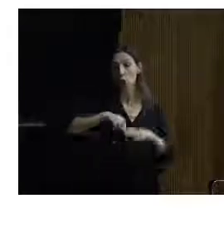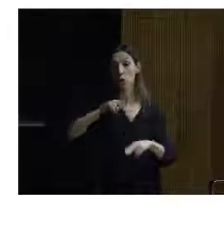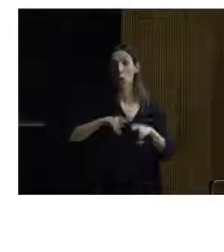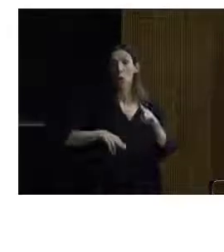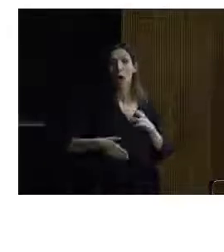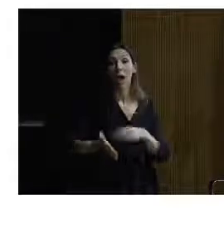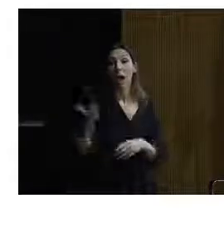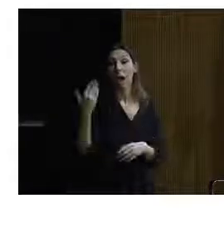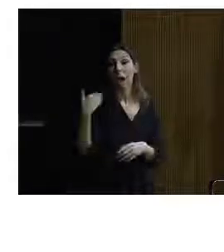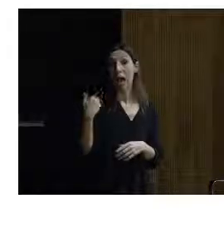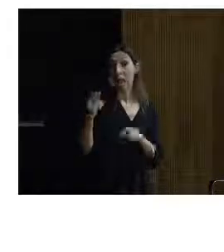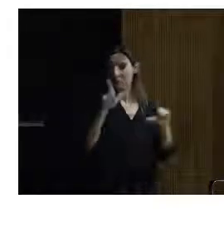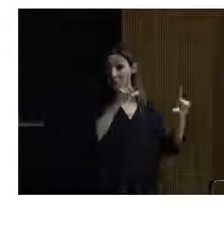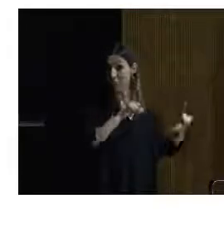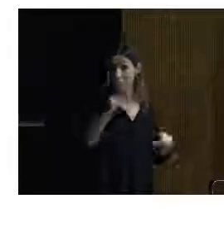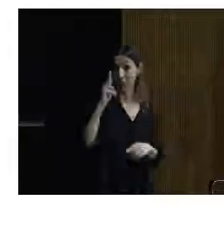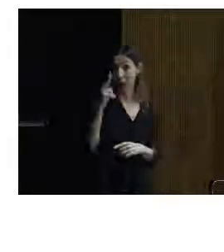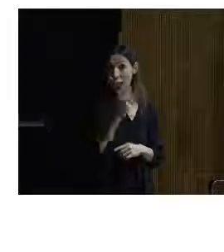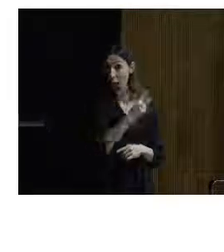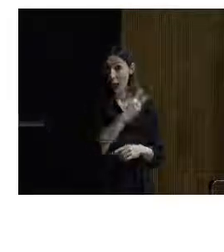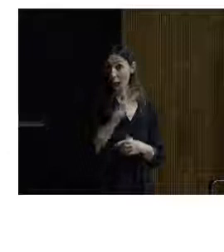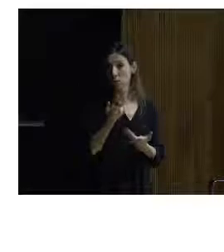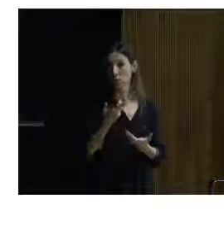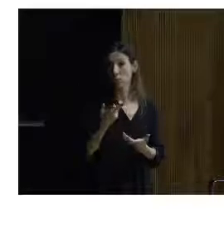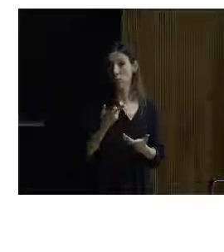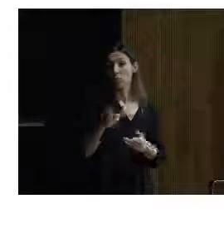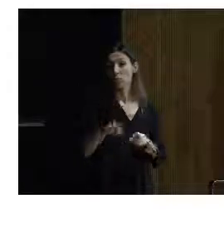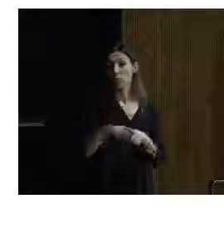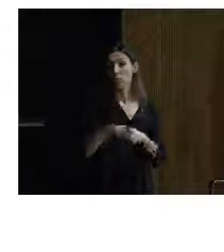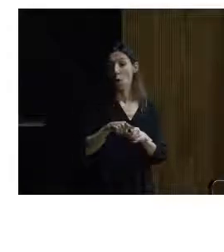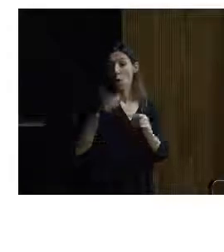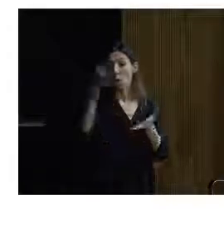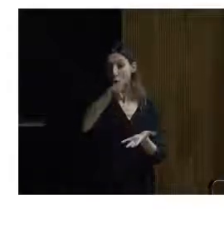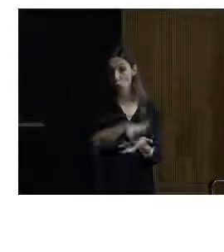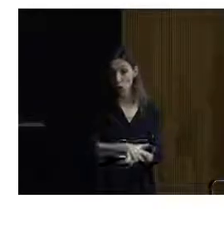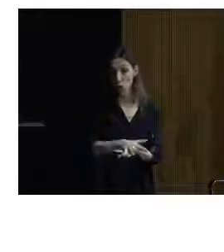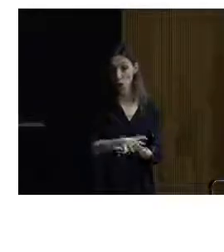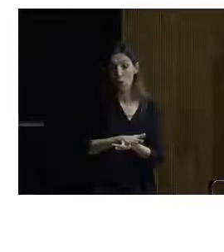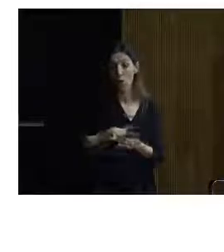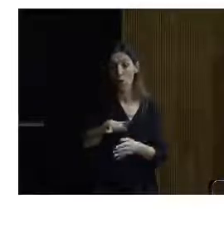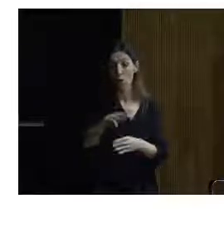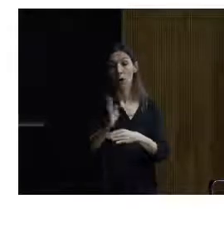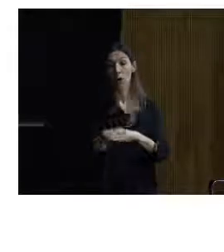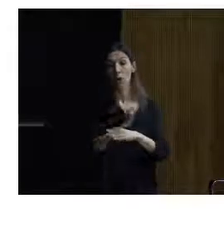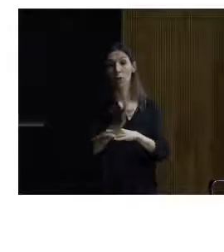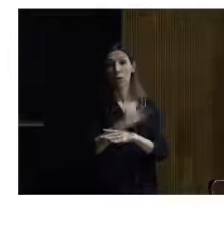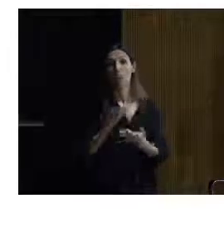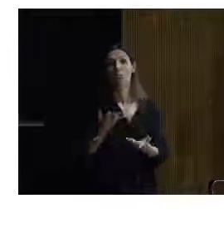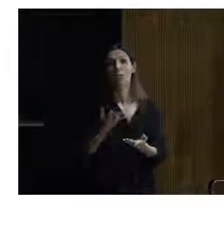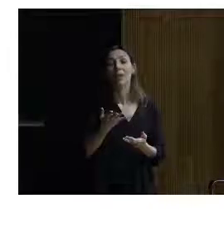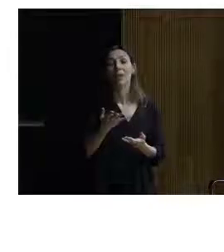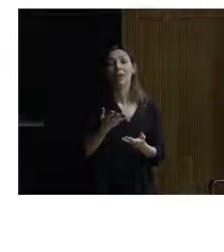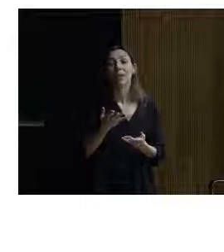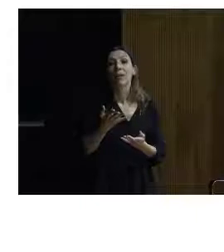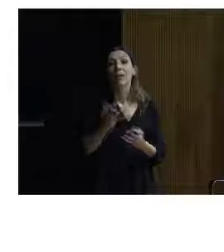en una pantalla derrumbado en una pradera, pero que constituyen un elemento significativo